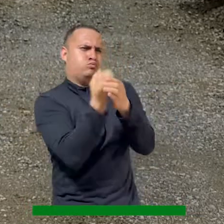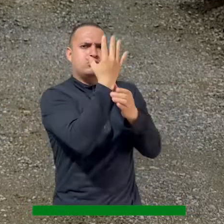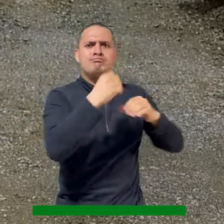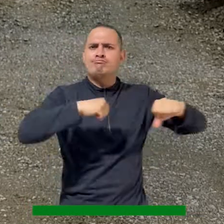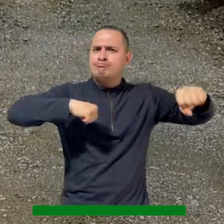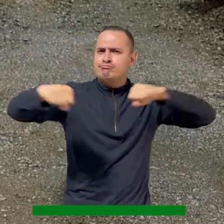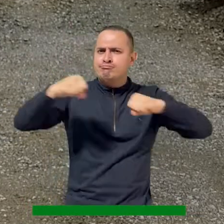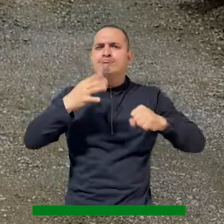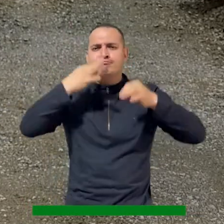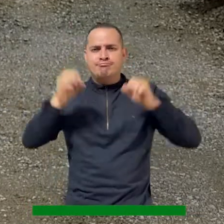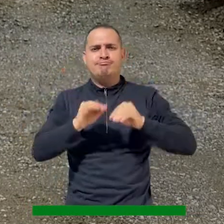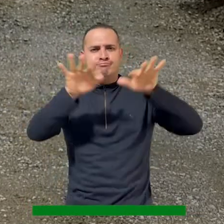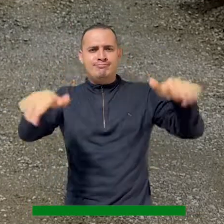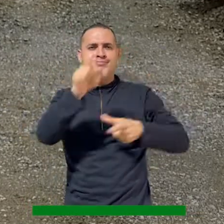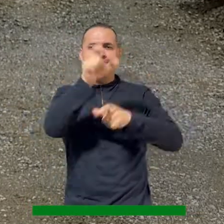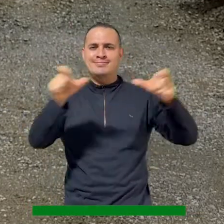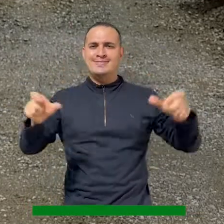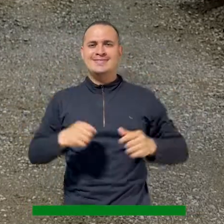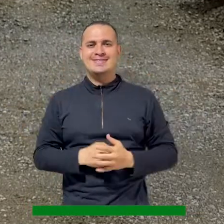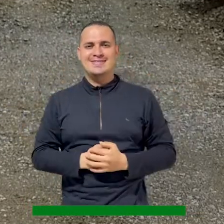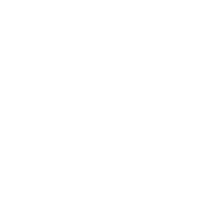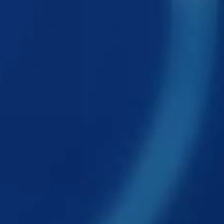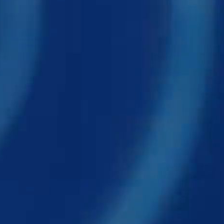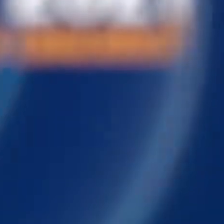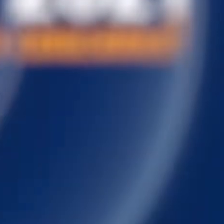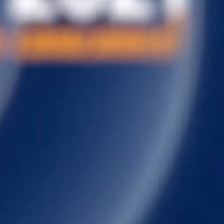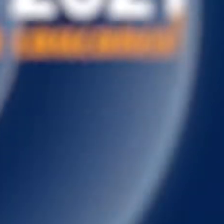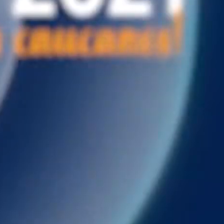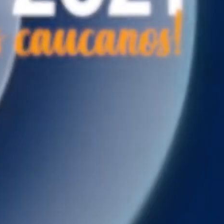y a su vez en la movilidad de la población.